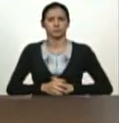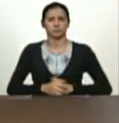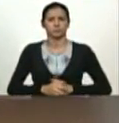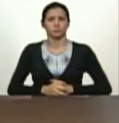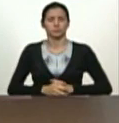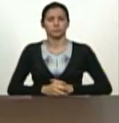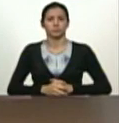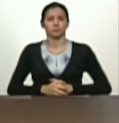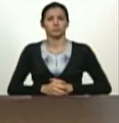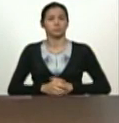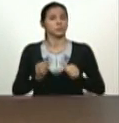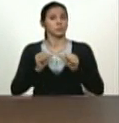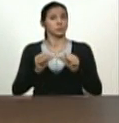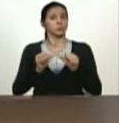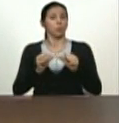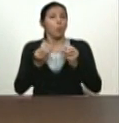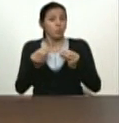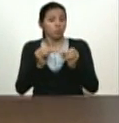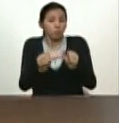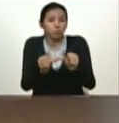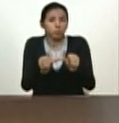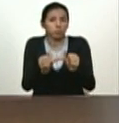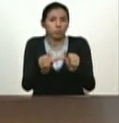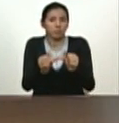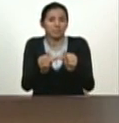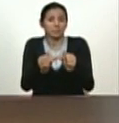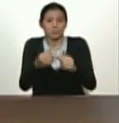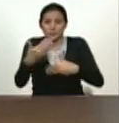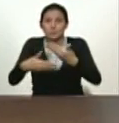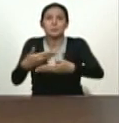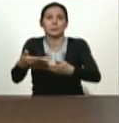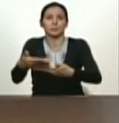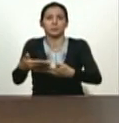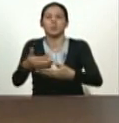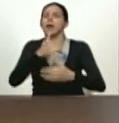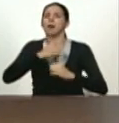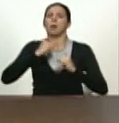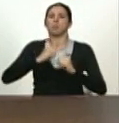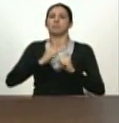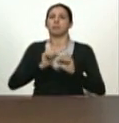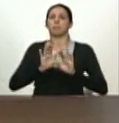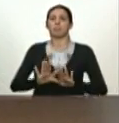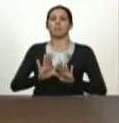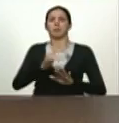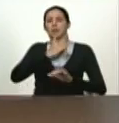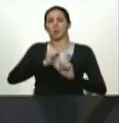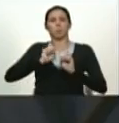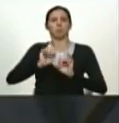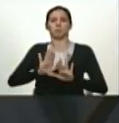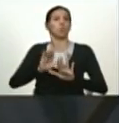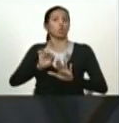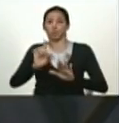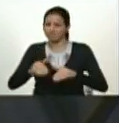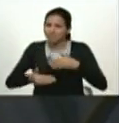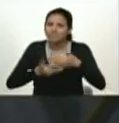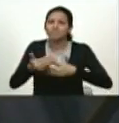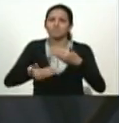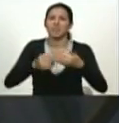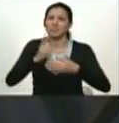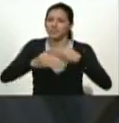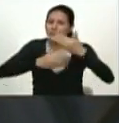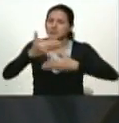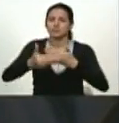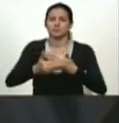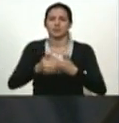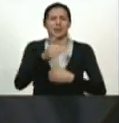pero para mantenerlo hay que avanzar. No solo en resistencia podemos mantenerlo. Hay que avanzar en cada área de la